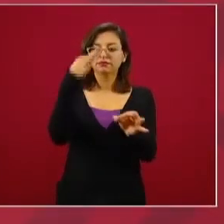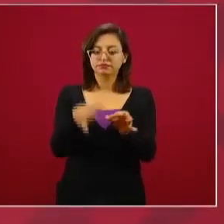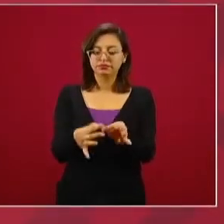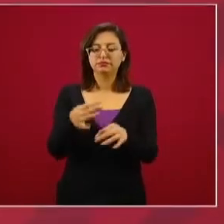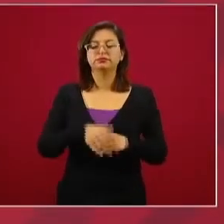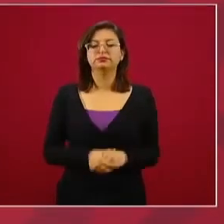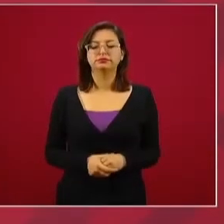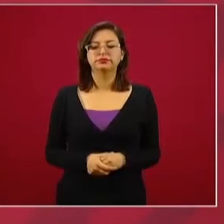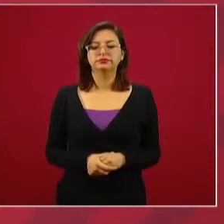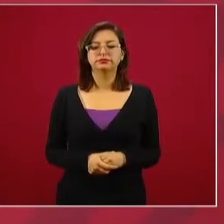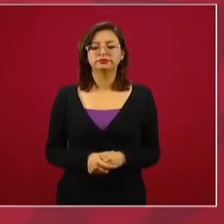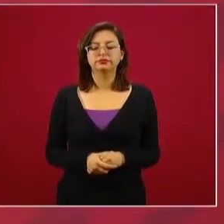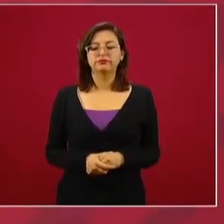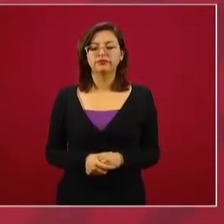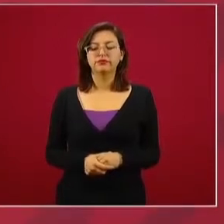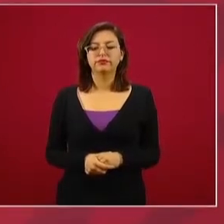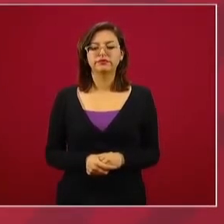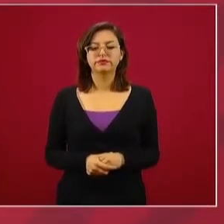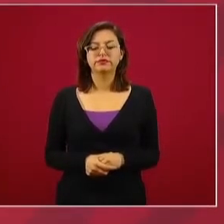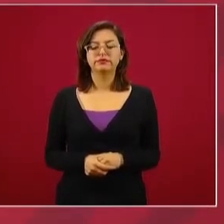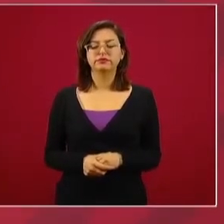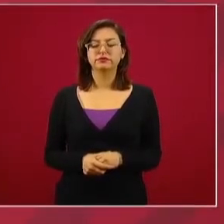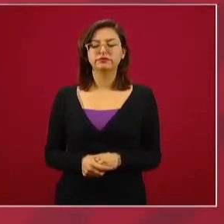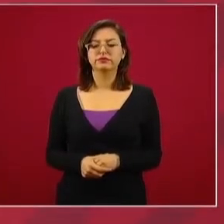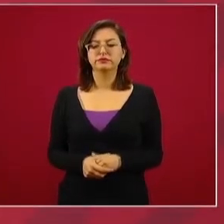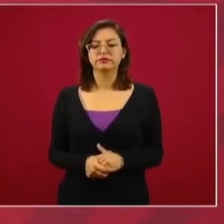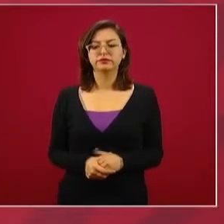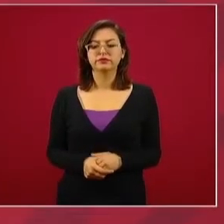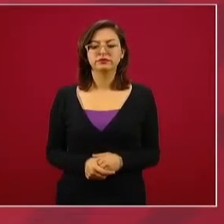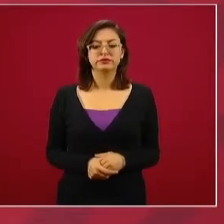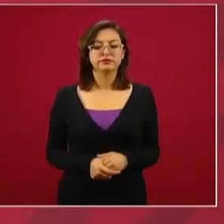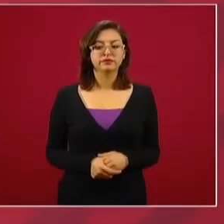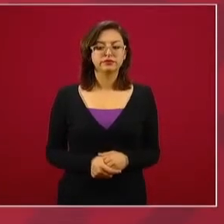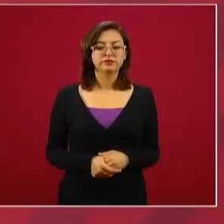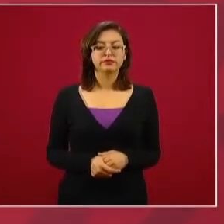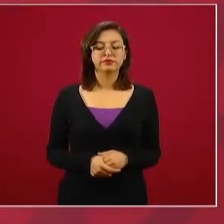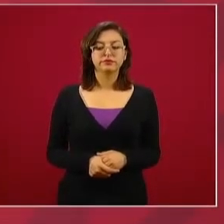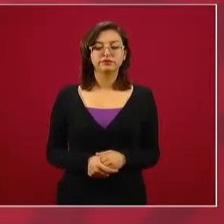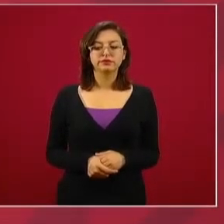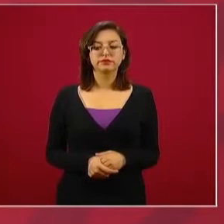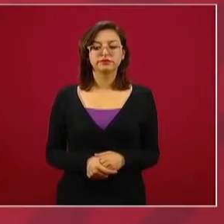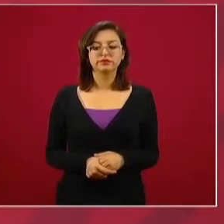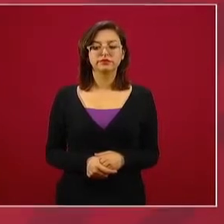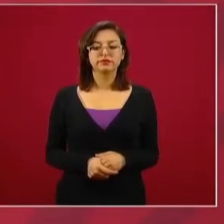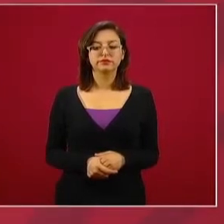También es importante que